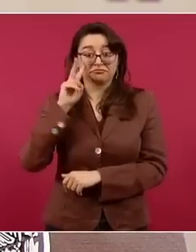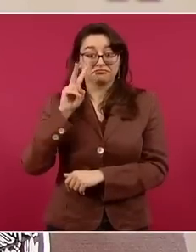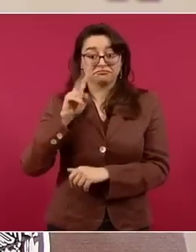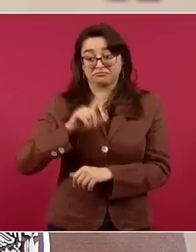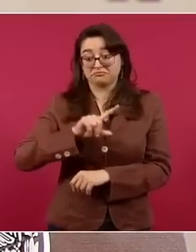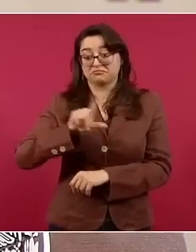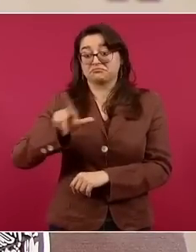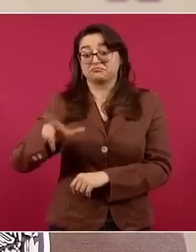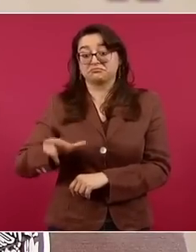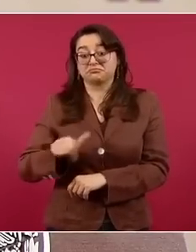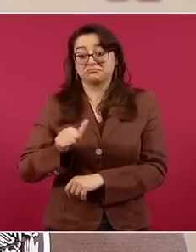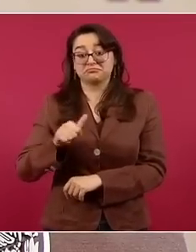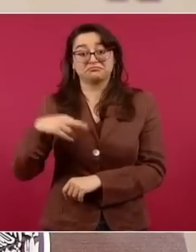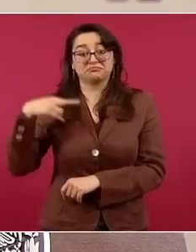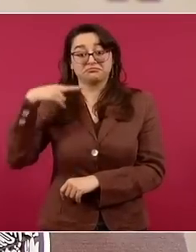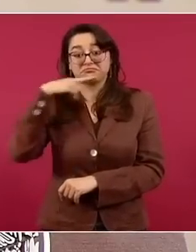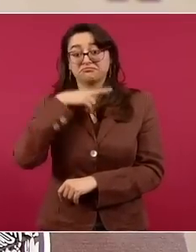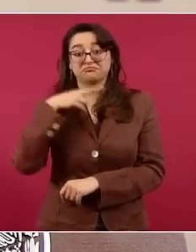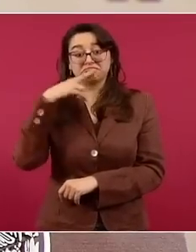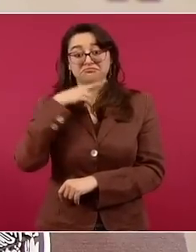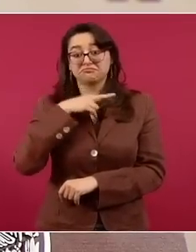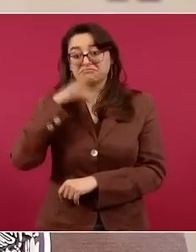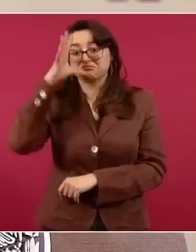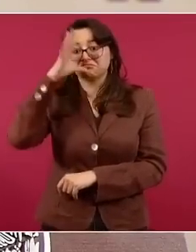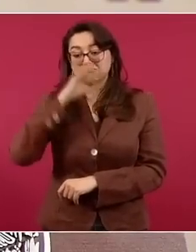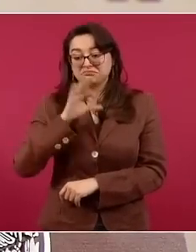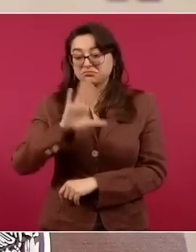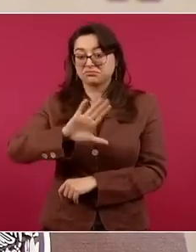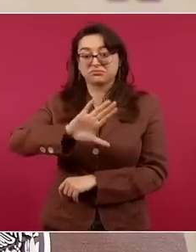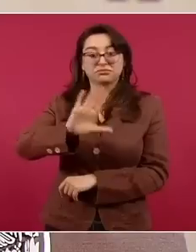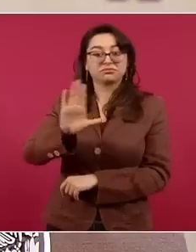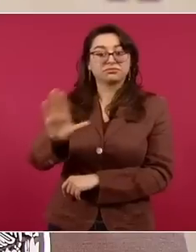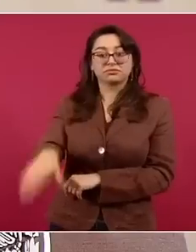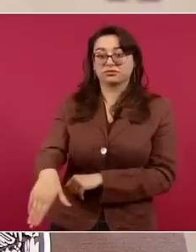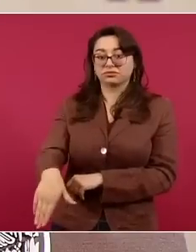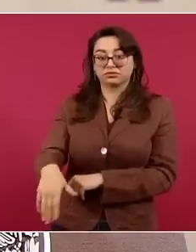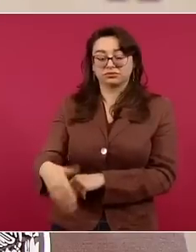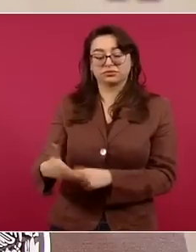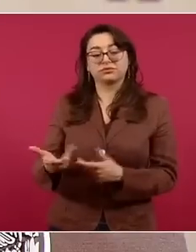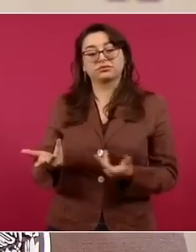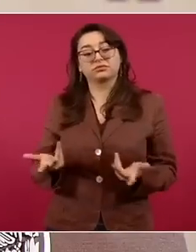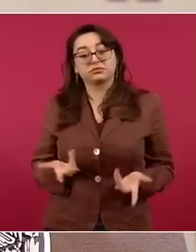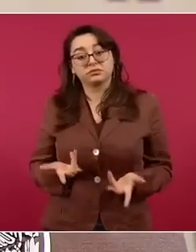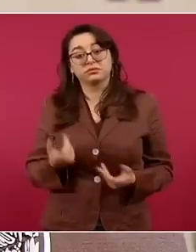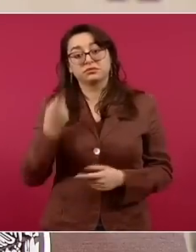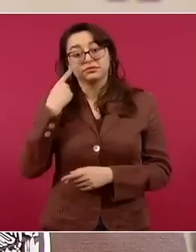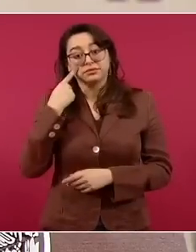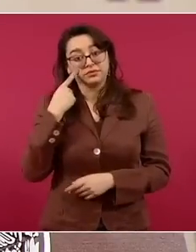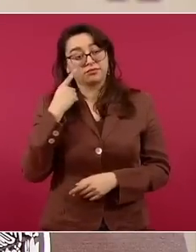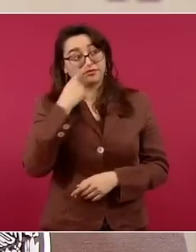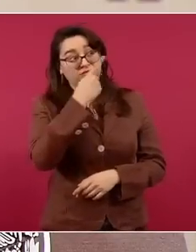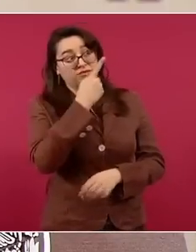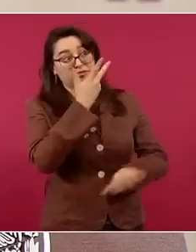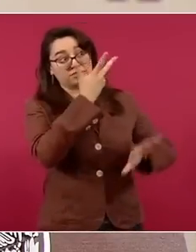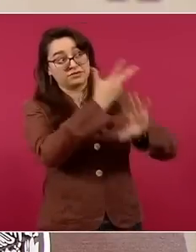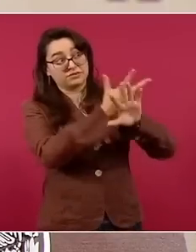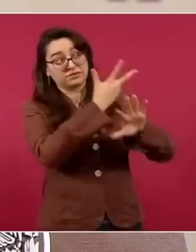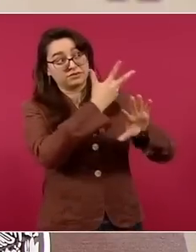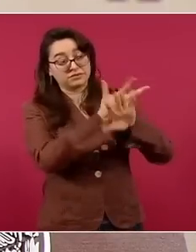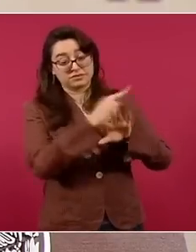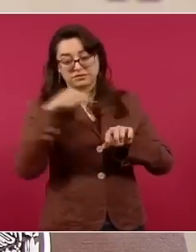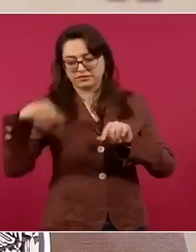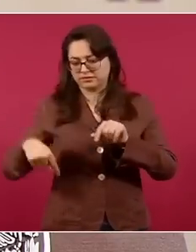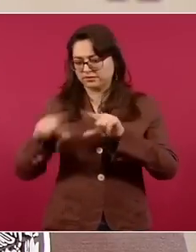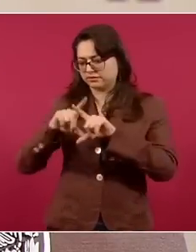muerte. Y aquí hacemos esta comparación entre lo que le ocurre a Estados Unidos y lo que hasta el momento le ocurre a México,